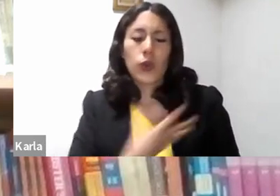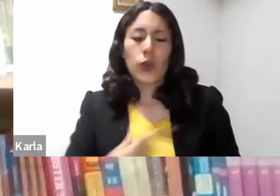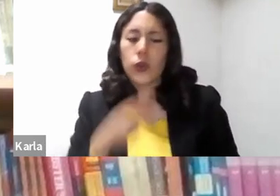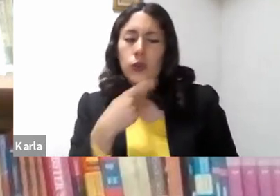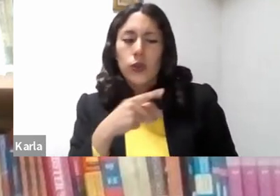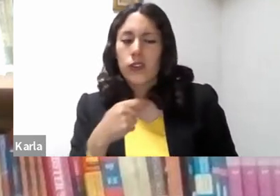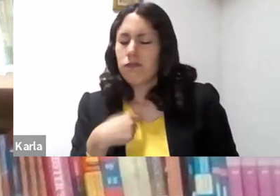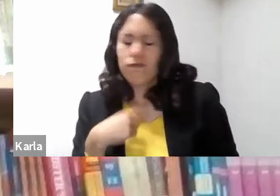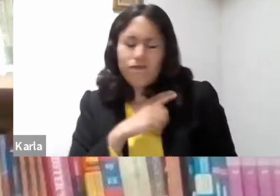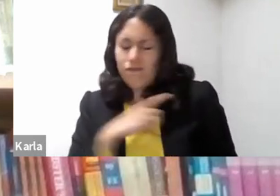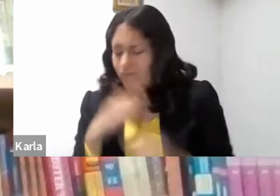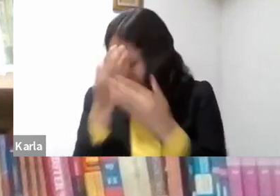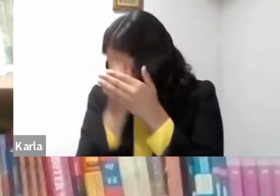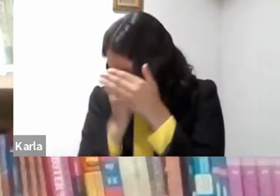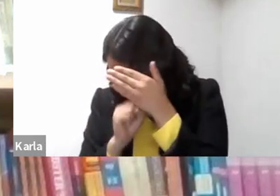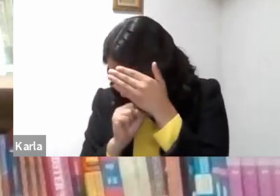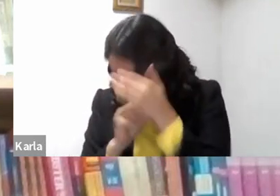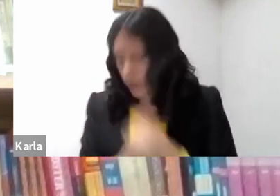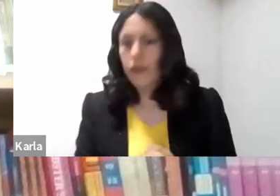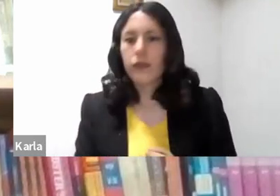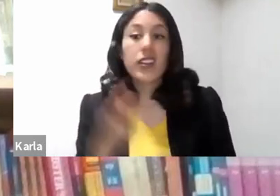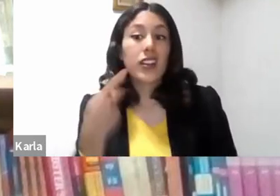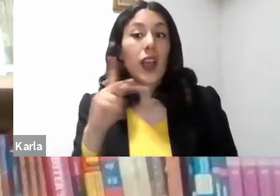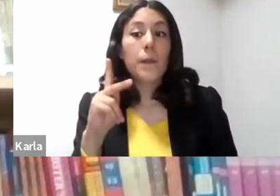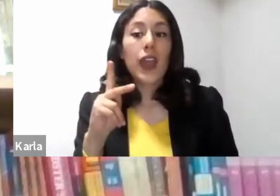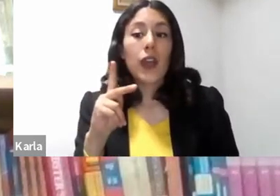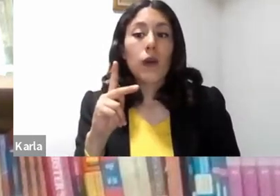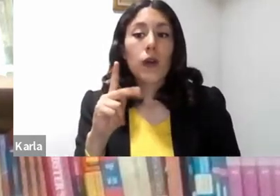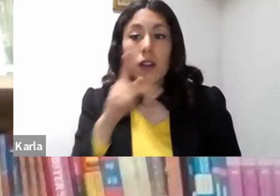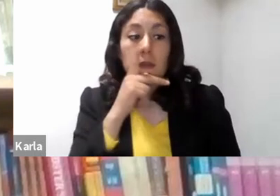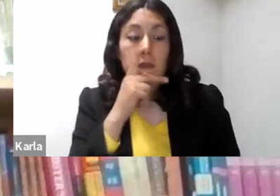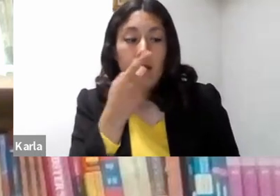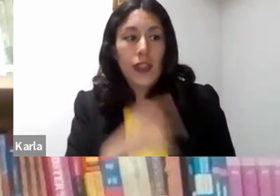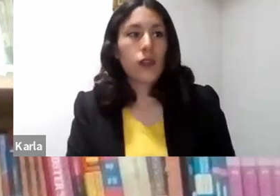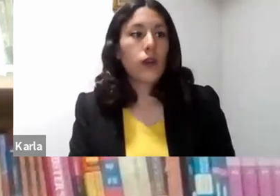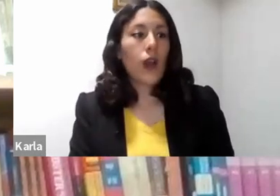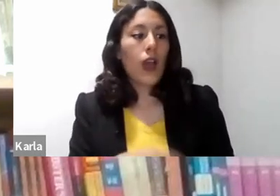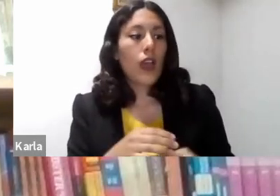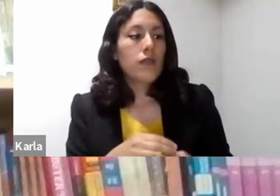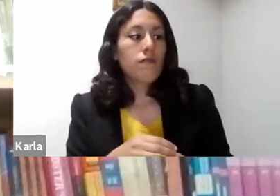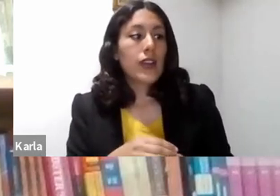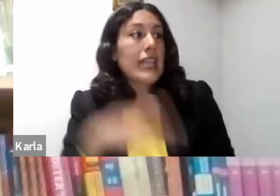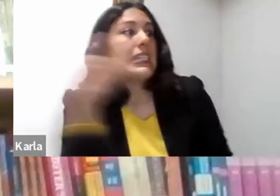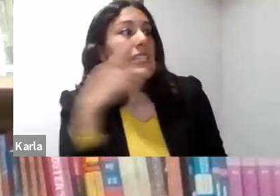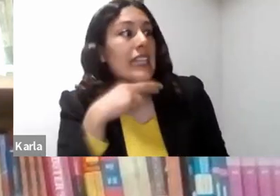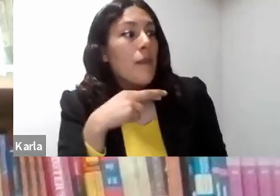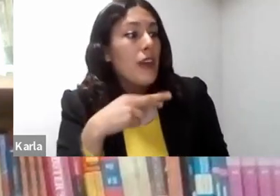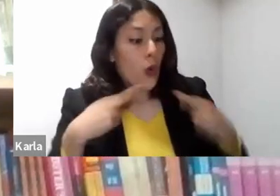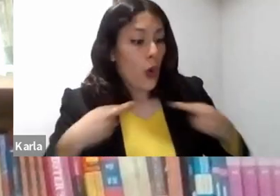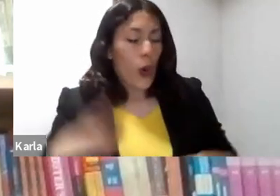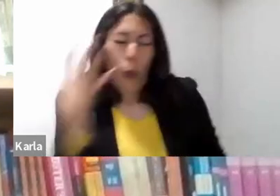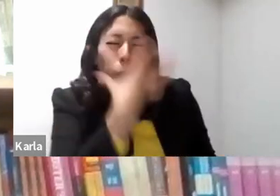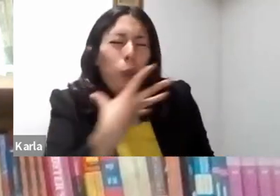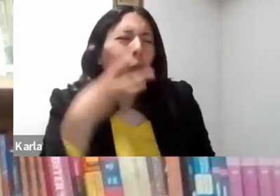Pero el padre les dijo a sus criados, pronto, traigan la túnica más rica y vístansela. Pónganle un anillo